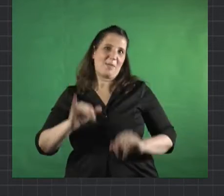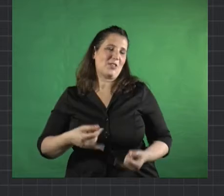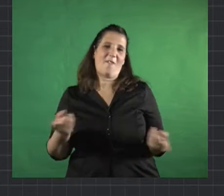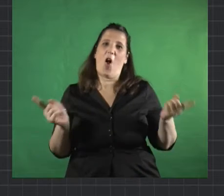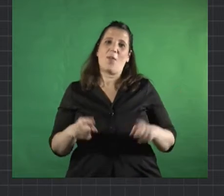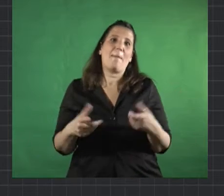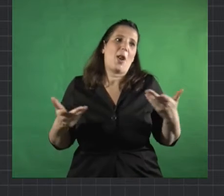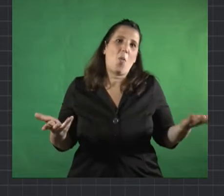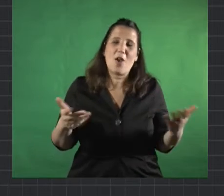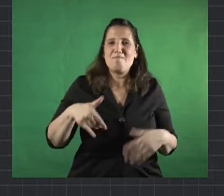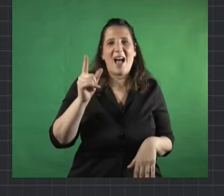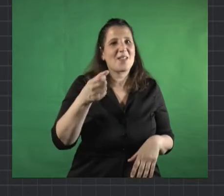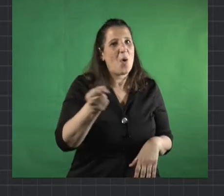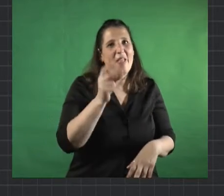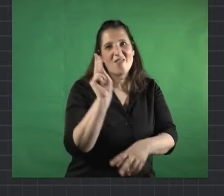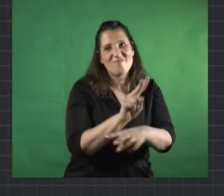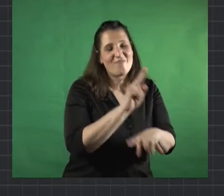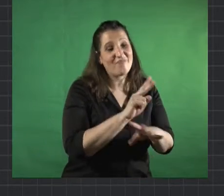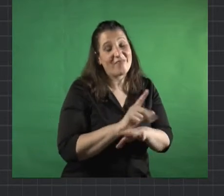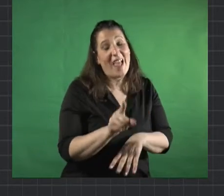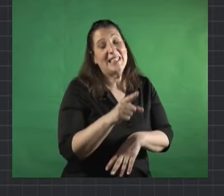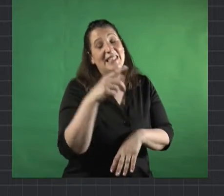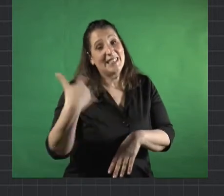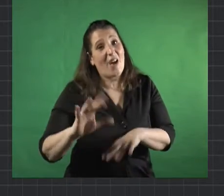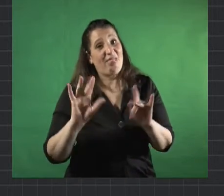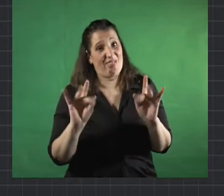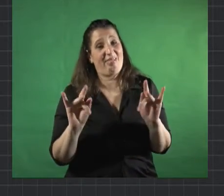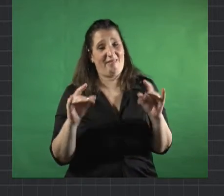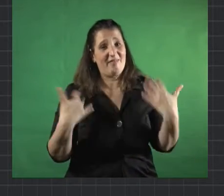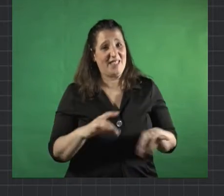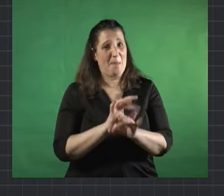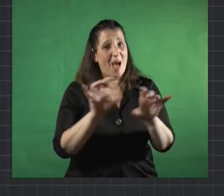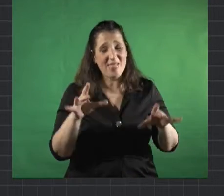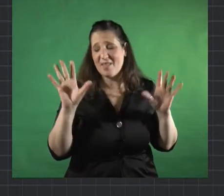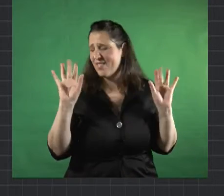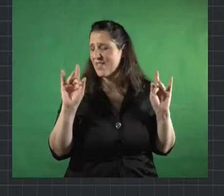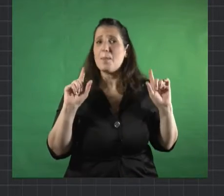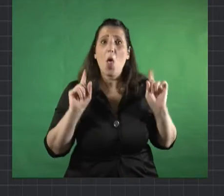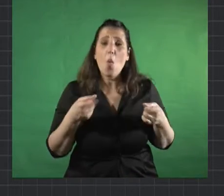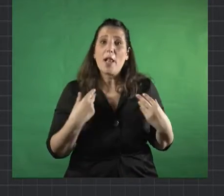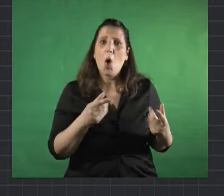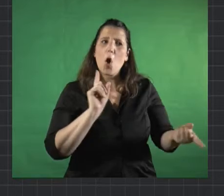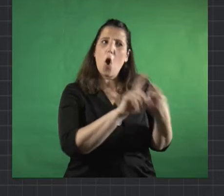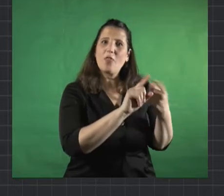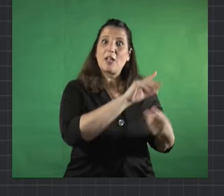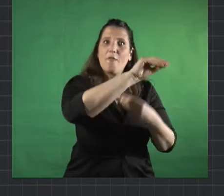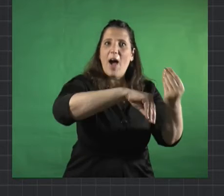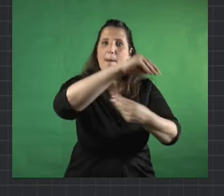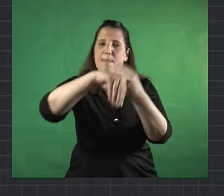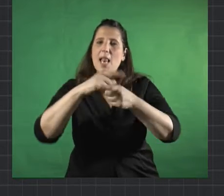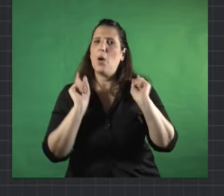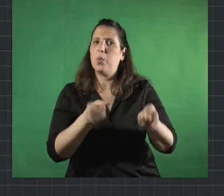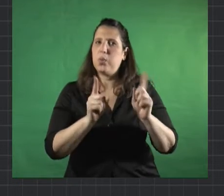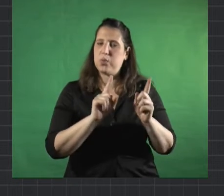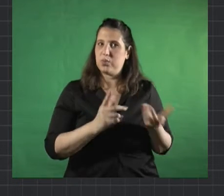interesa que ellos estén bien así que fue durísimo siempre en contacto con la familia con los chicos pero fue duro fue tremendo se